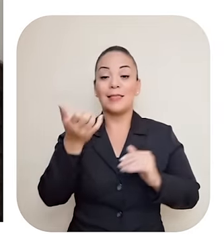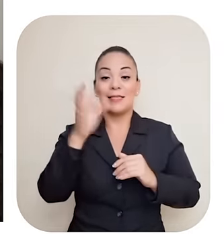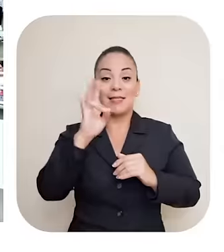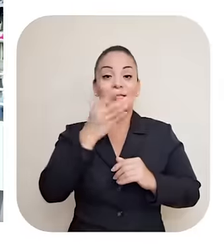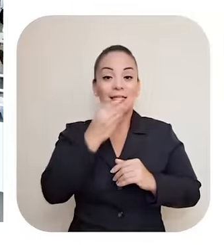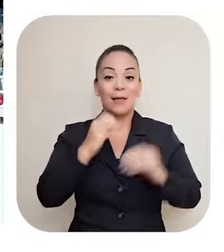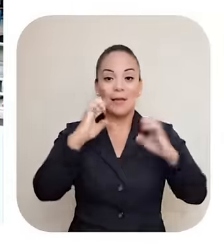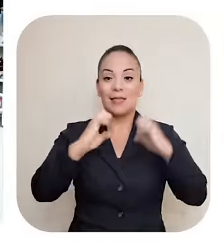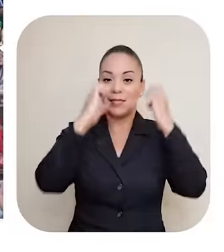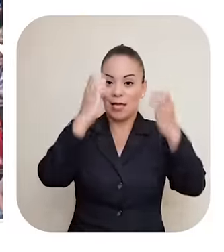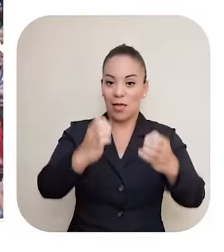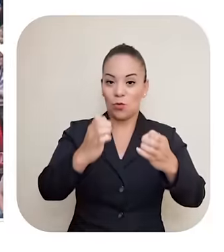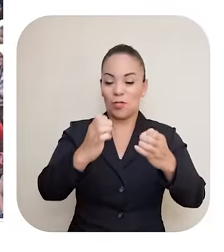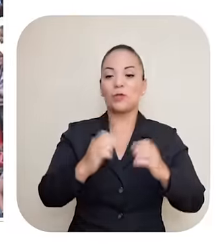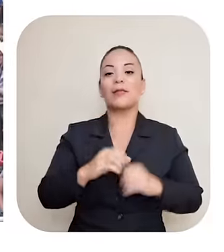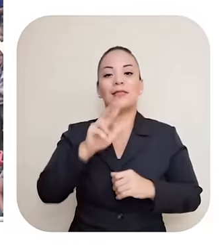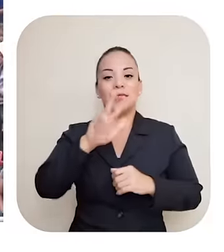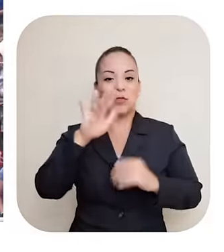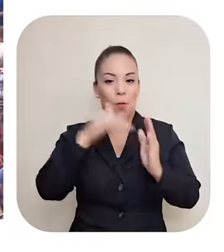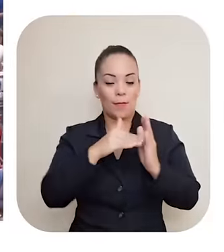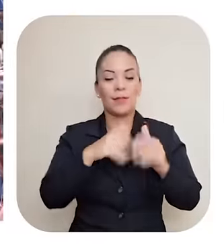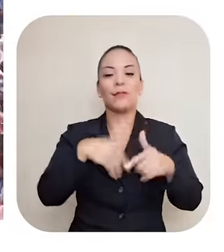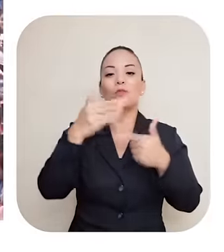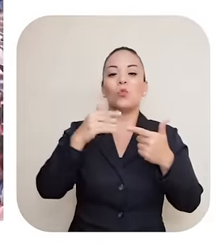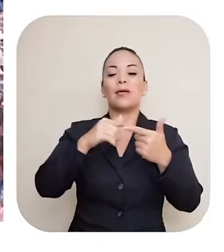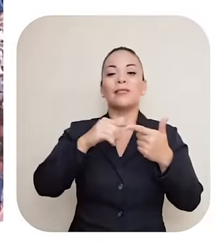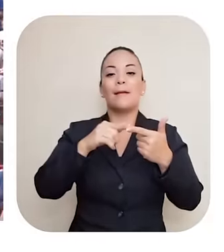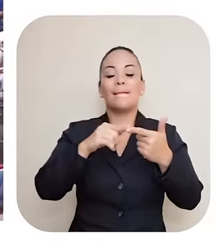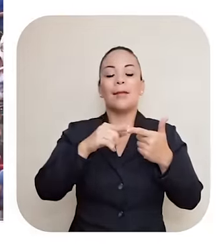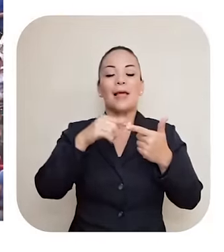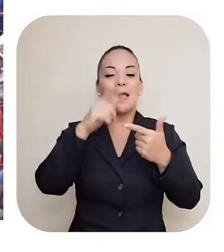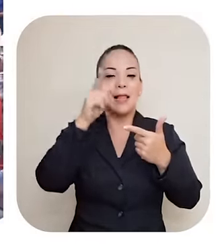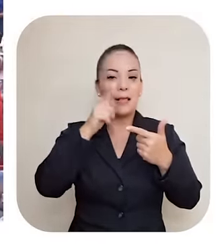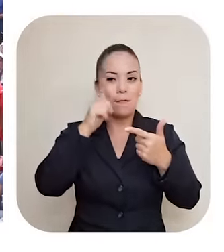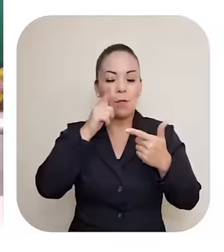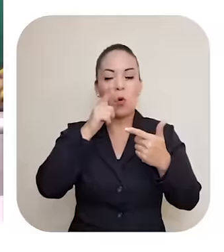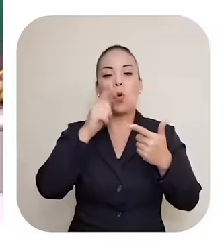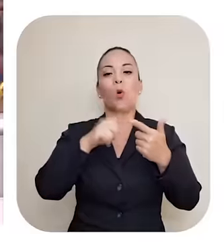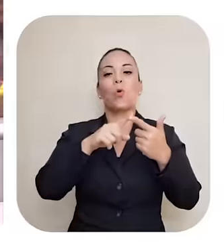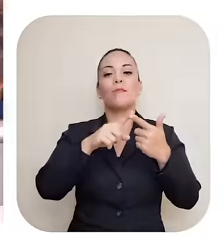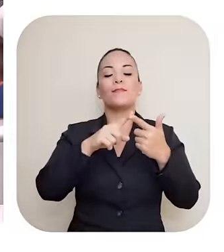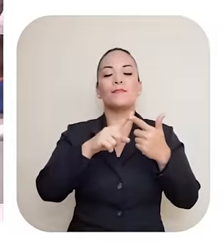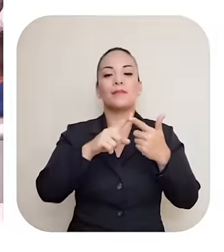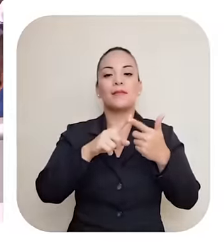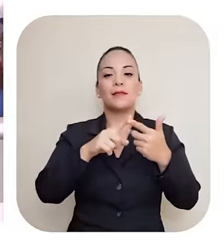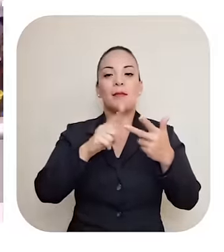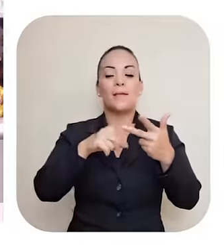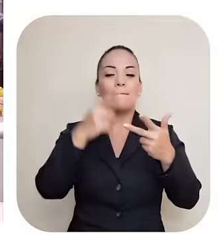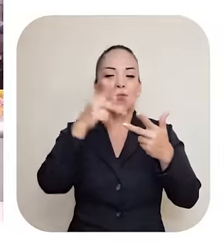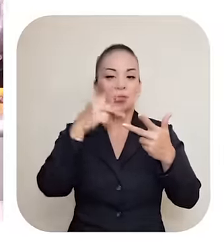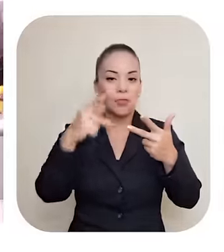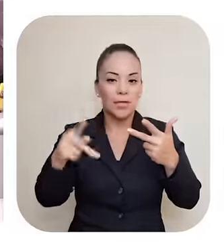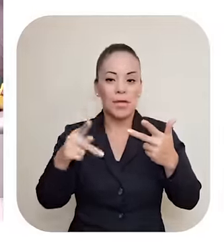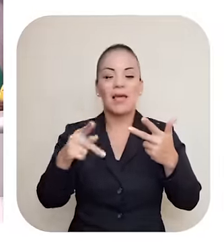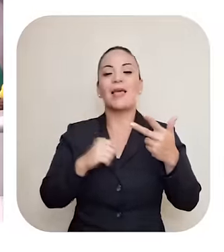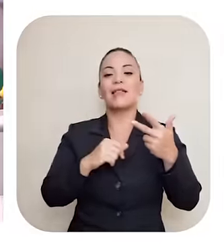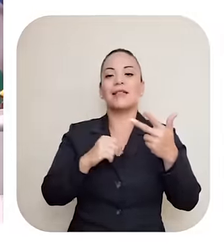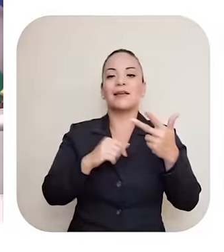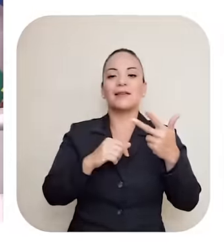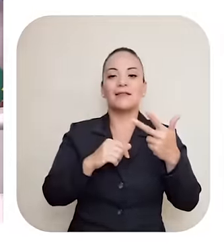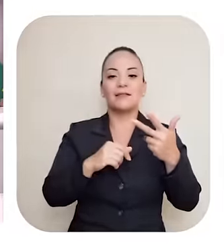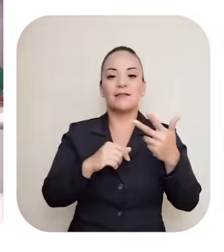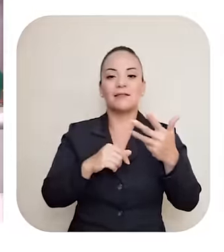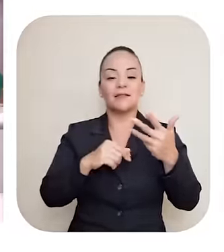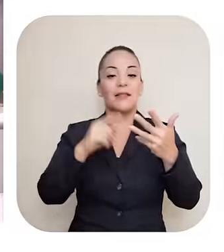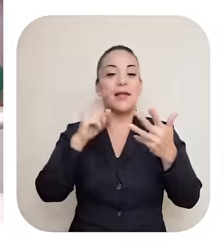que nos pueden ayudar Ahora viene la fiesta de navidad Con 45 mil niños Hacemos fiesta El domingo 17 de diciembre Estadio Nacional Con 35 mil Luego